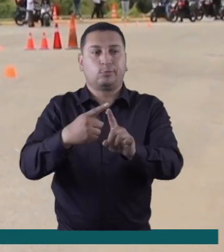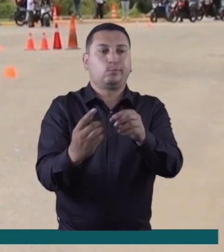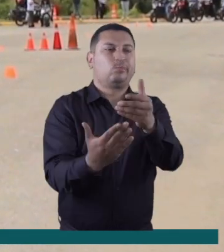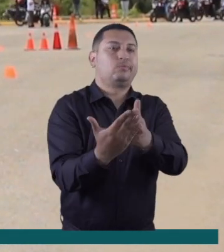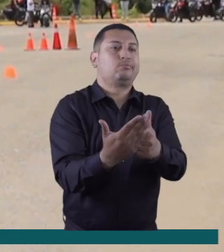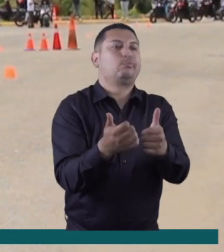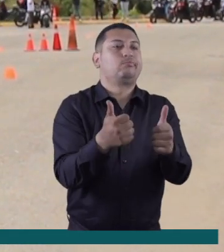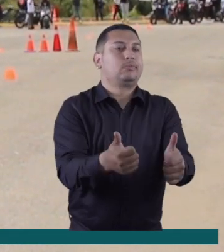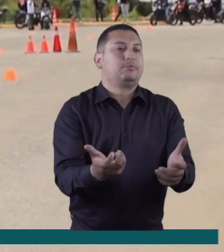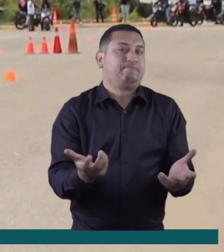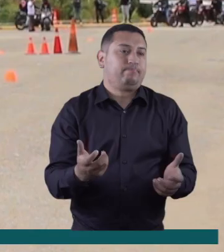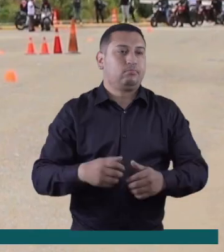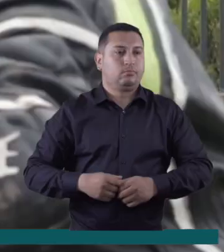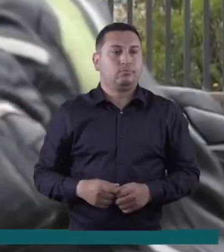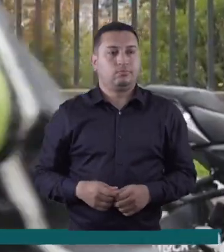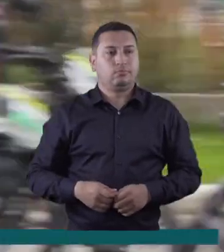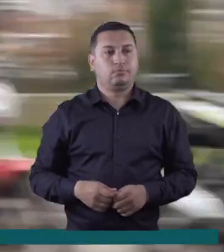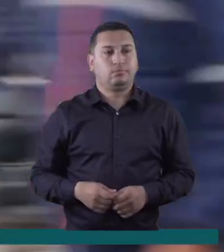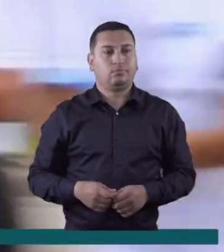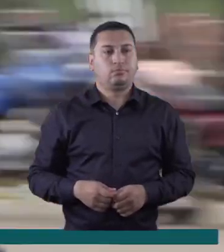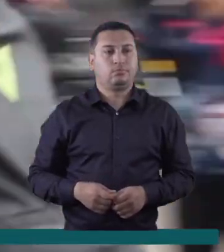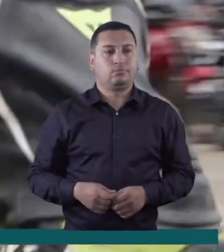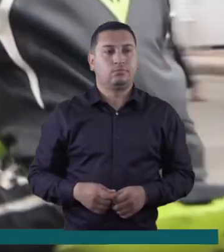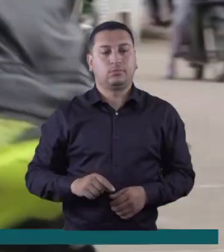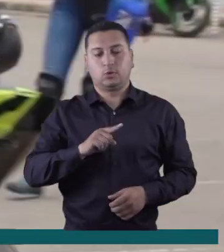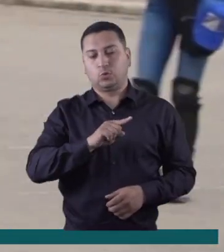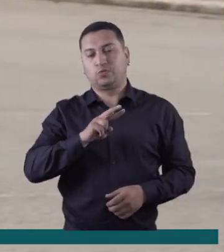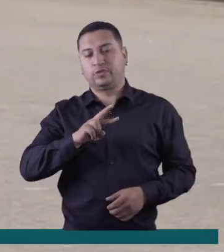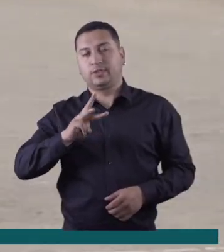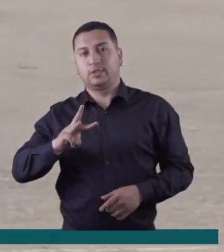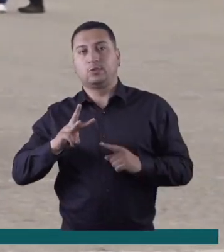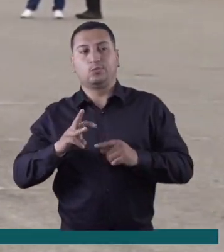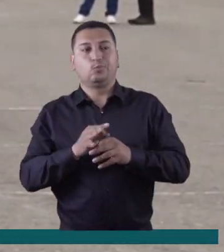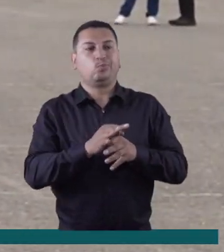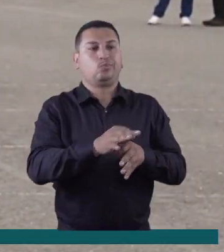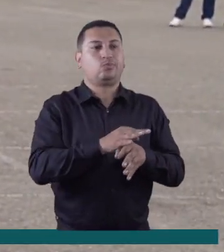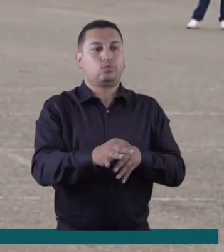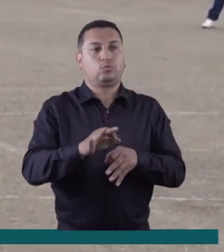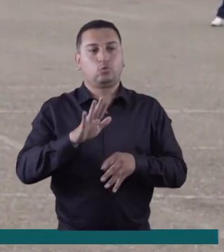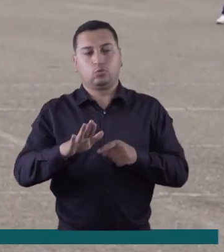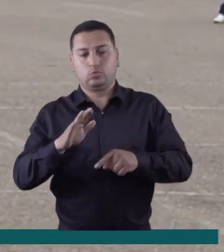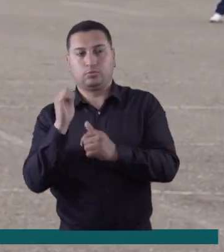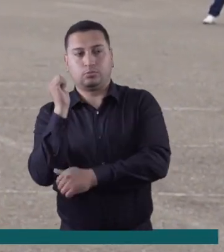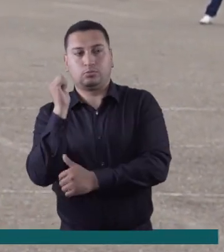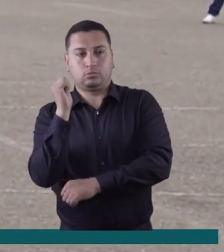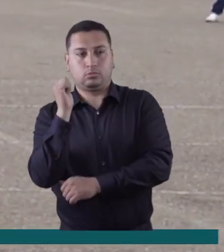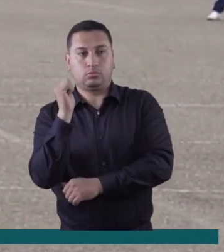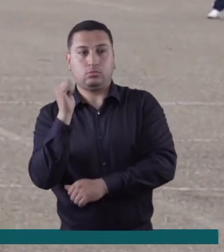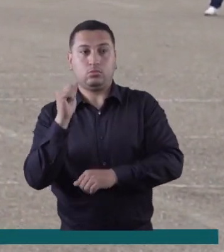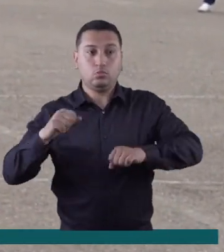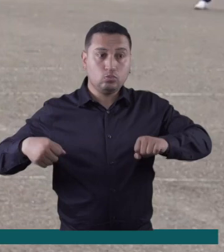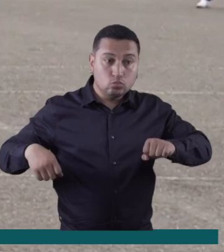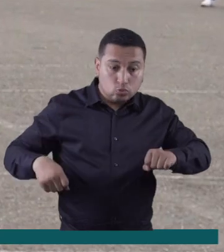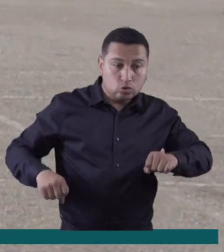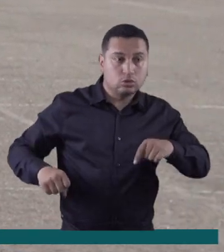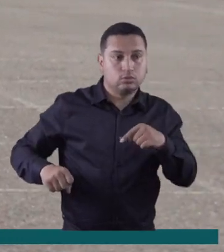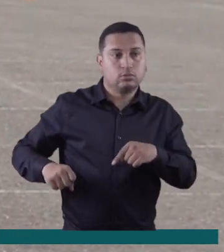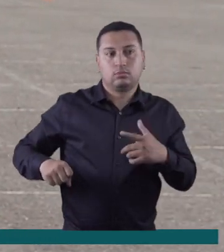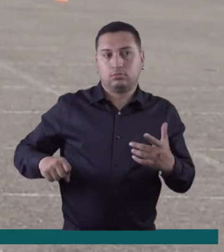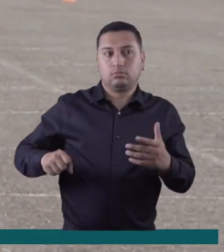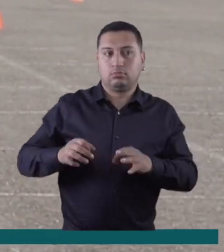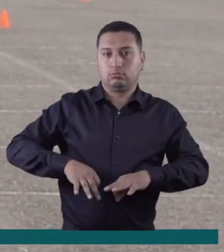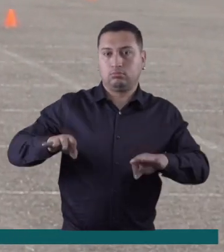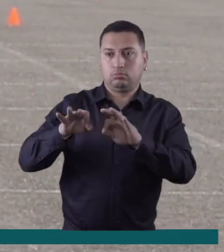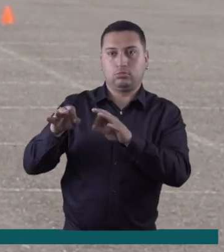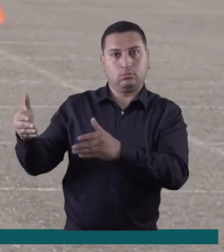administrativa y a la parte de papeleo. Son 123 municipios los que conforman el departamento de Boyacá, en